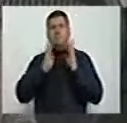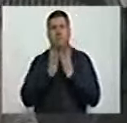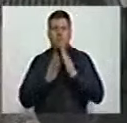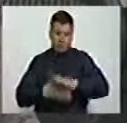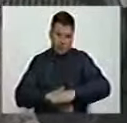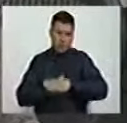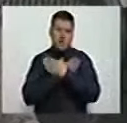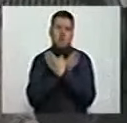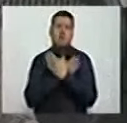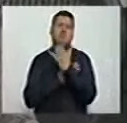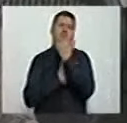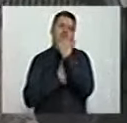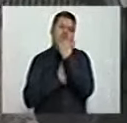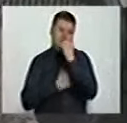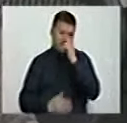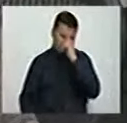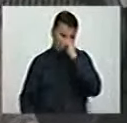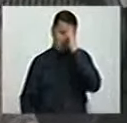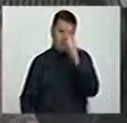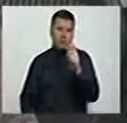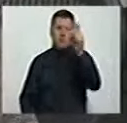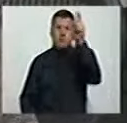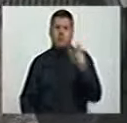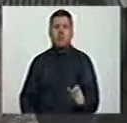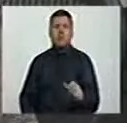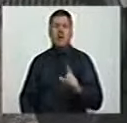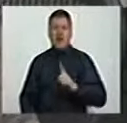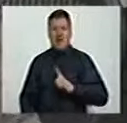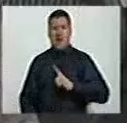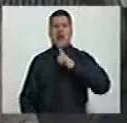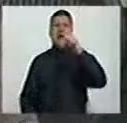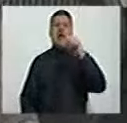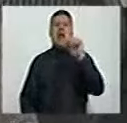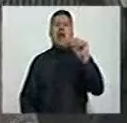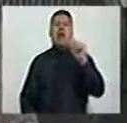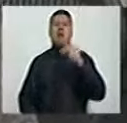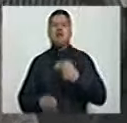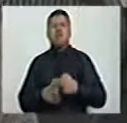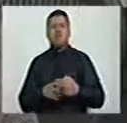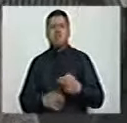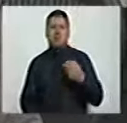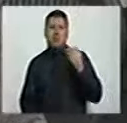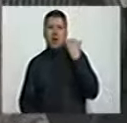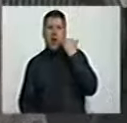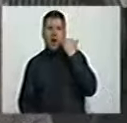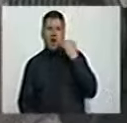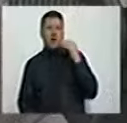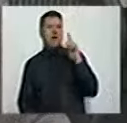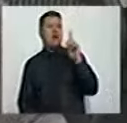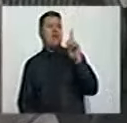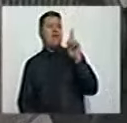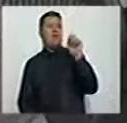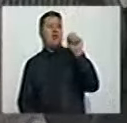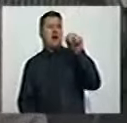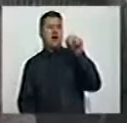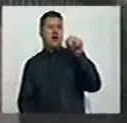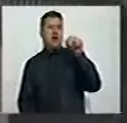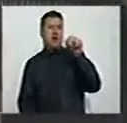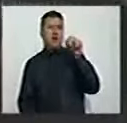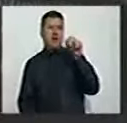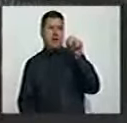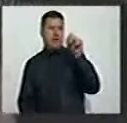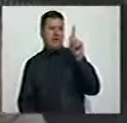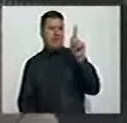es en honor a una gran líder y patriota como lo fue la señora Fanny Cadavidia de Arango.